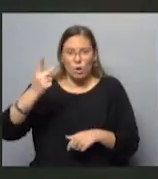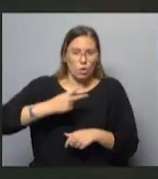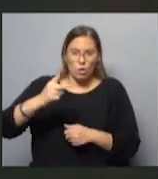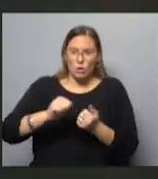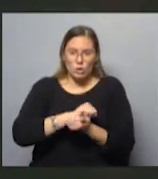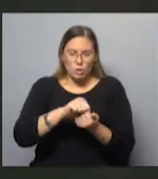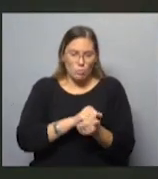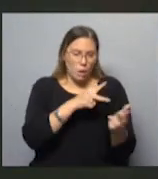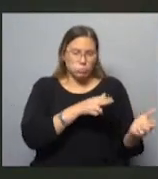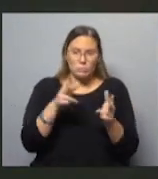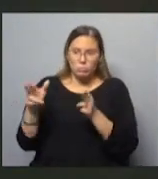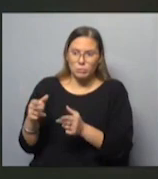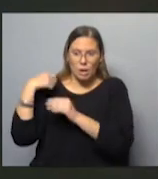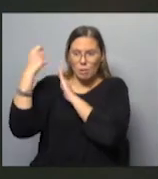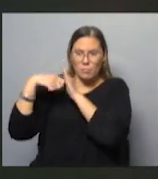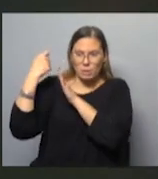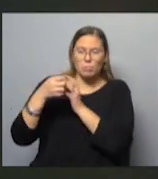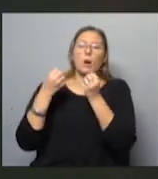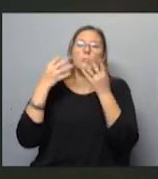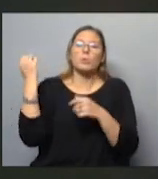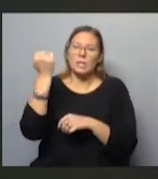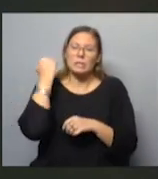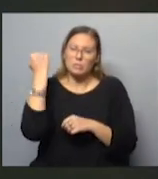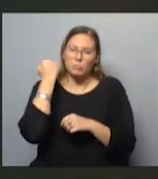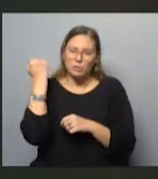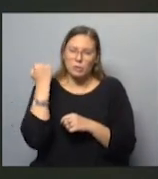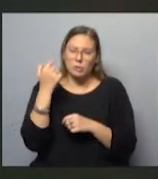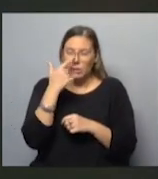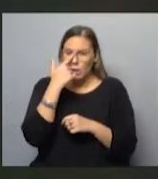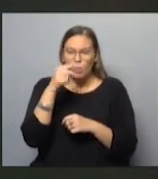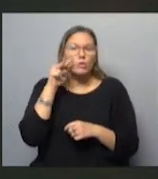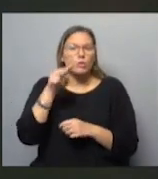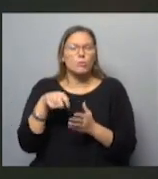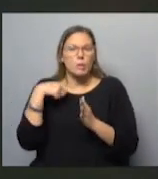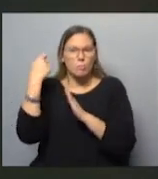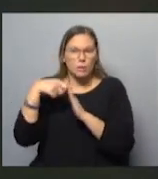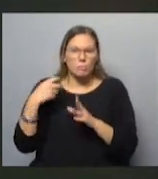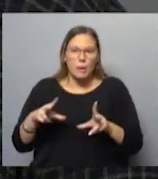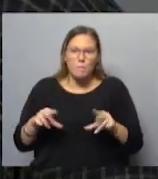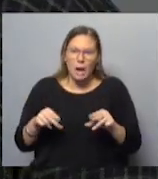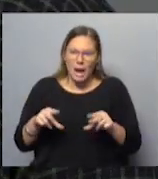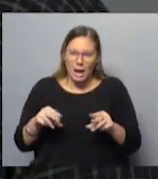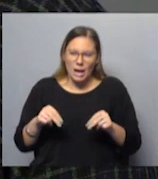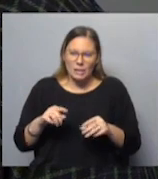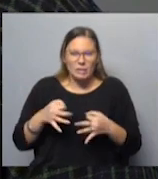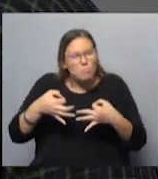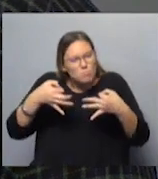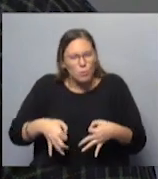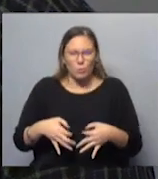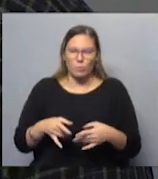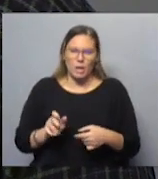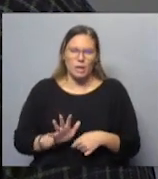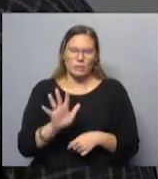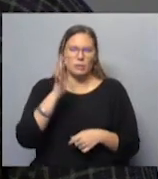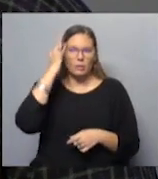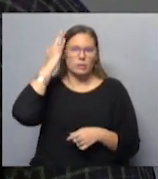Y quiero que digas por qué es importante, porque para mí eso es... Cuando vi la película dije, ¡Pah! Esto está muy bien que sea de esa